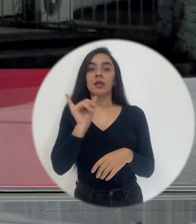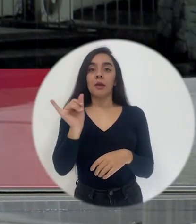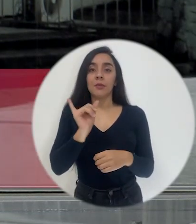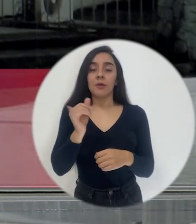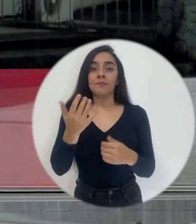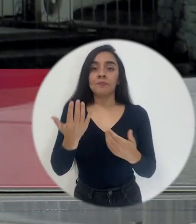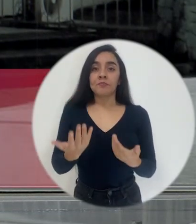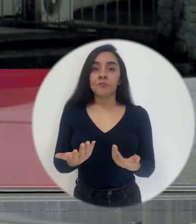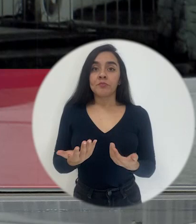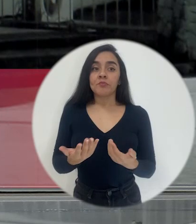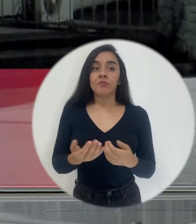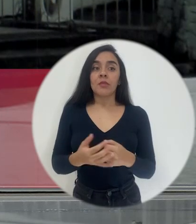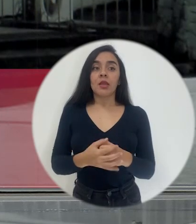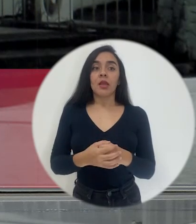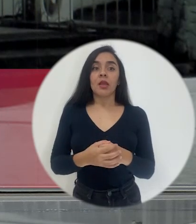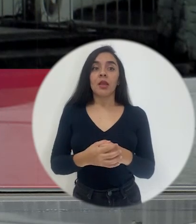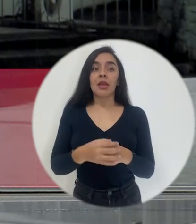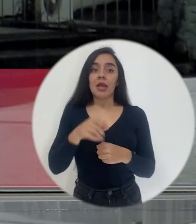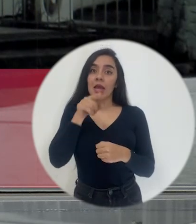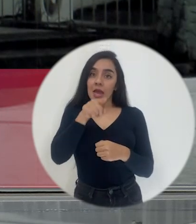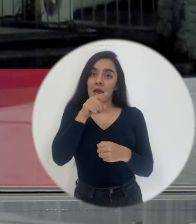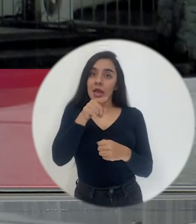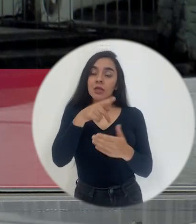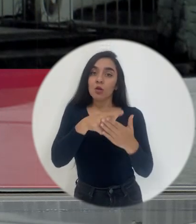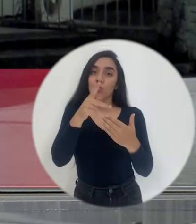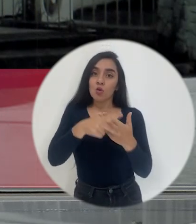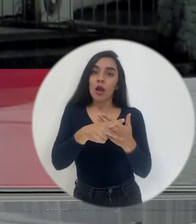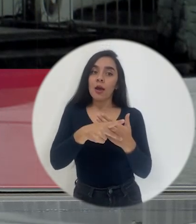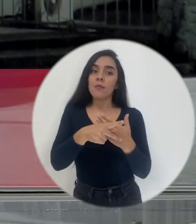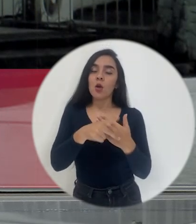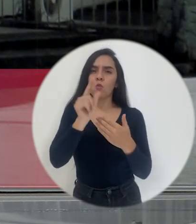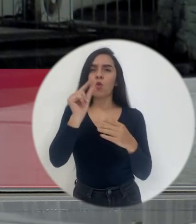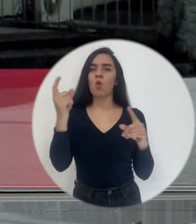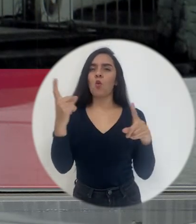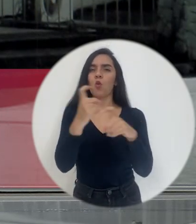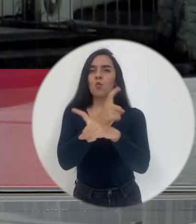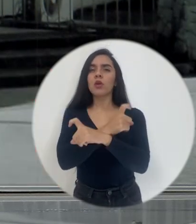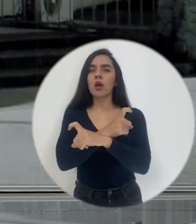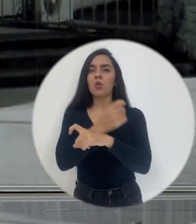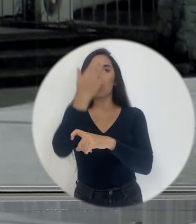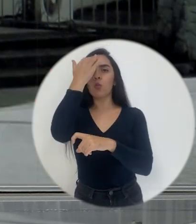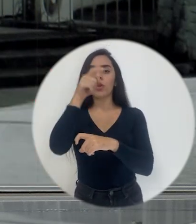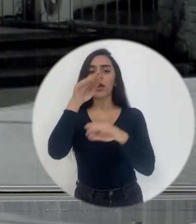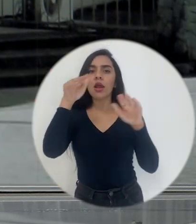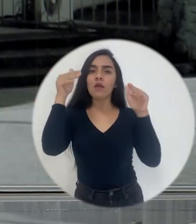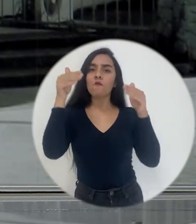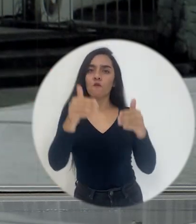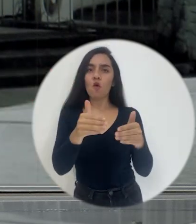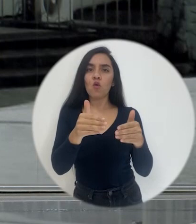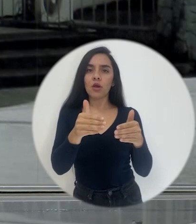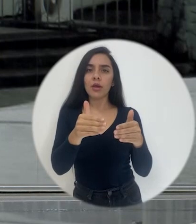pues, fue bastante complicado, porque inclusive el enfoque